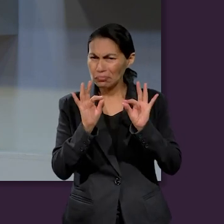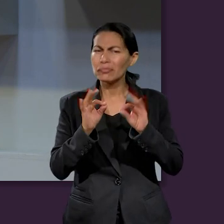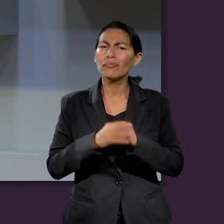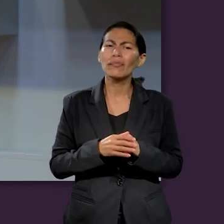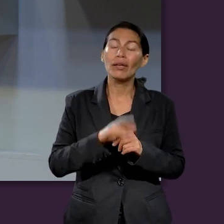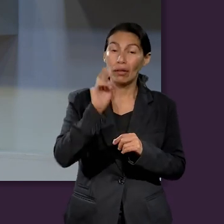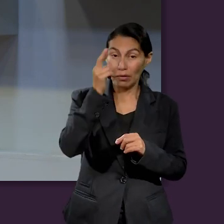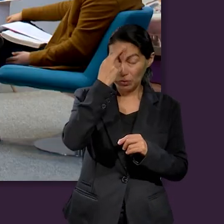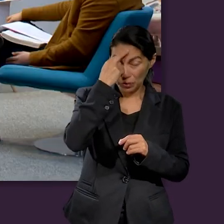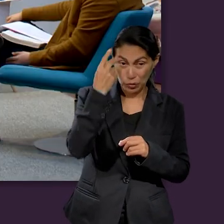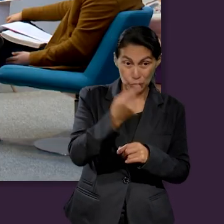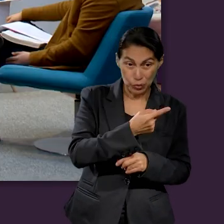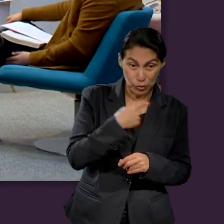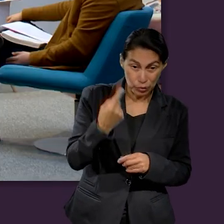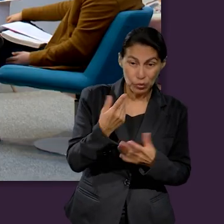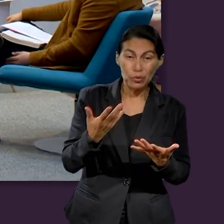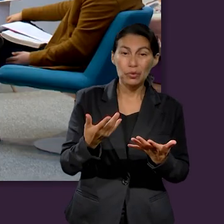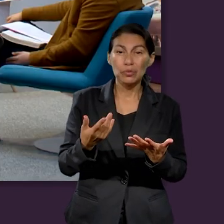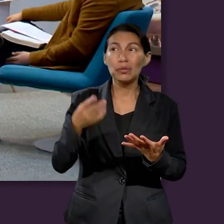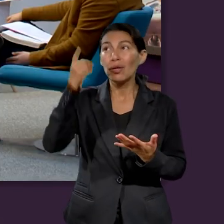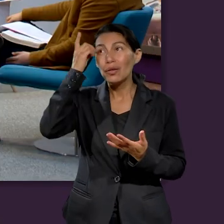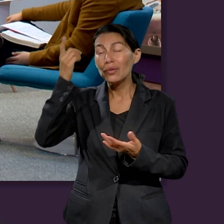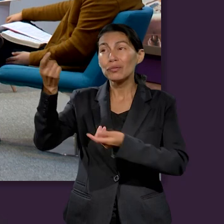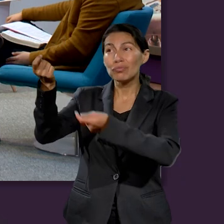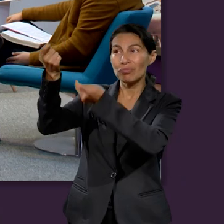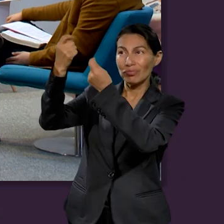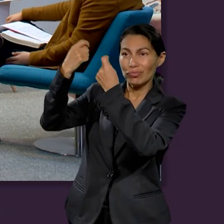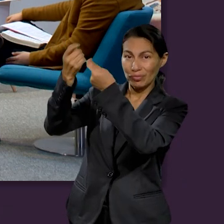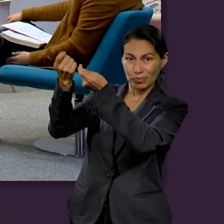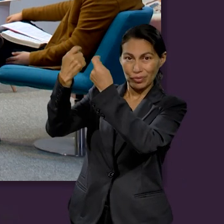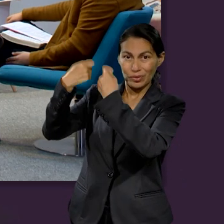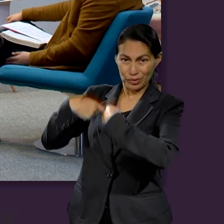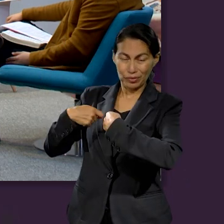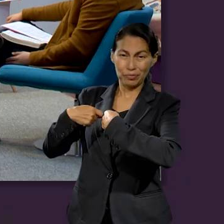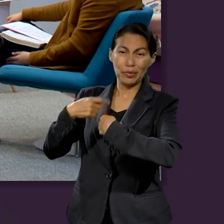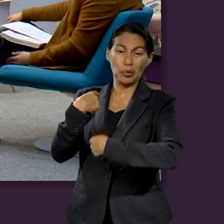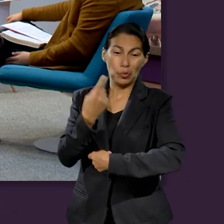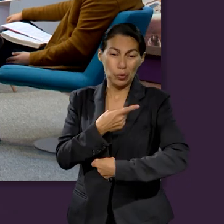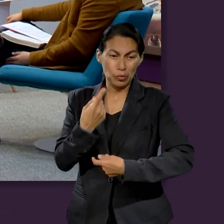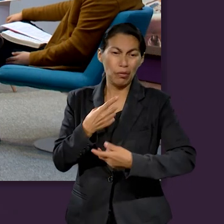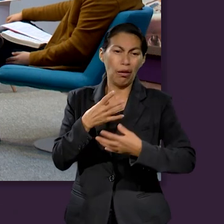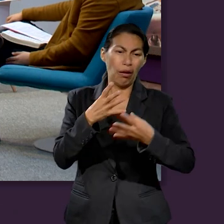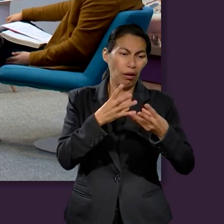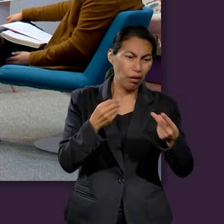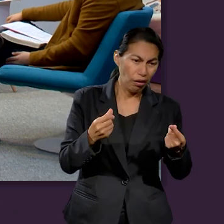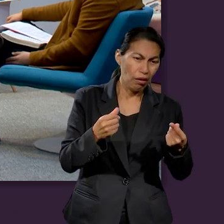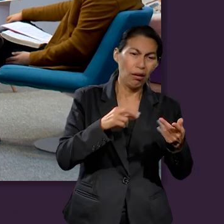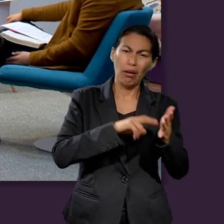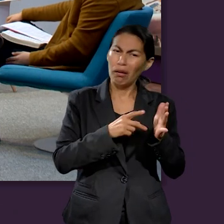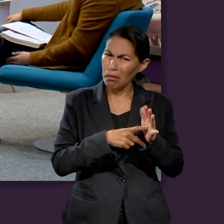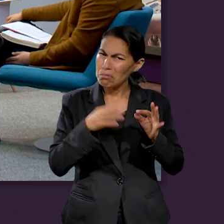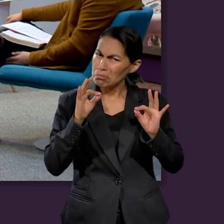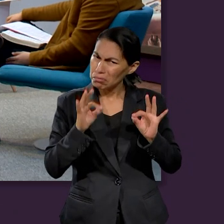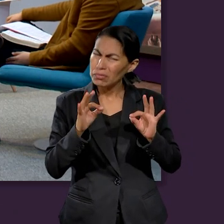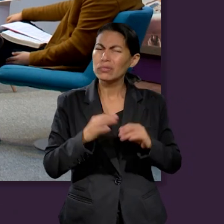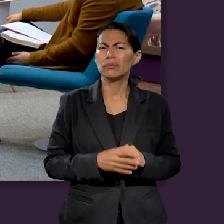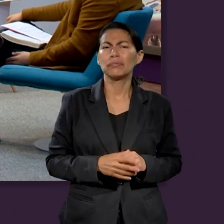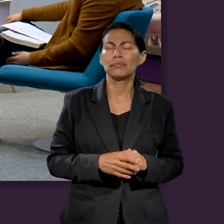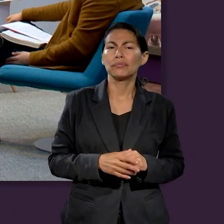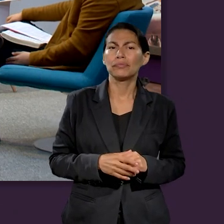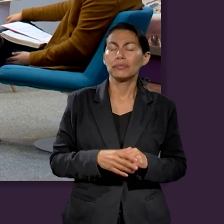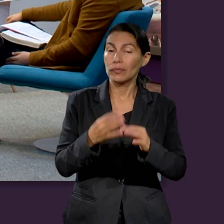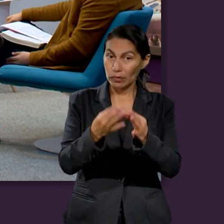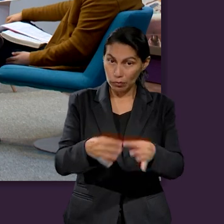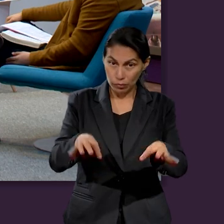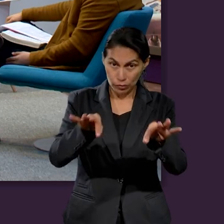que somos administradores, ¿no? Lo hemos estado estudiando en esta lección de escuelas sabáticas, empezó, fueron los primeros temas, entonces que no olvidemos eso, ¿no?